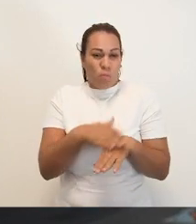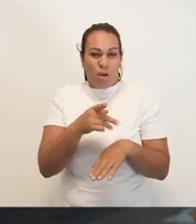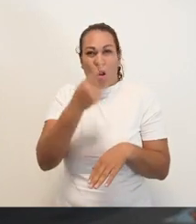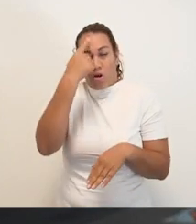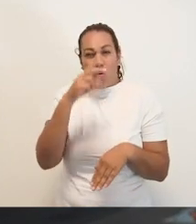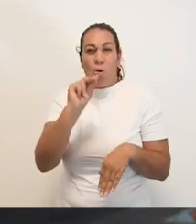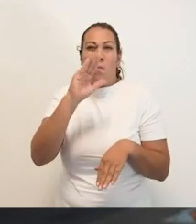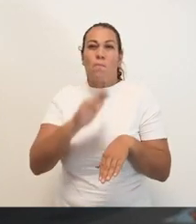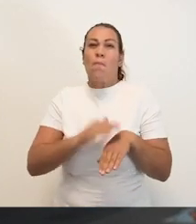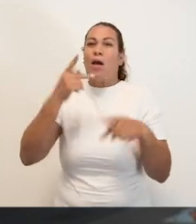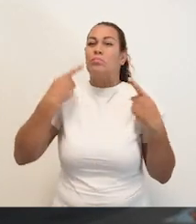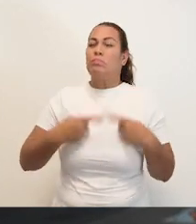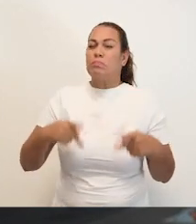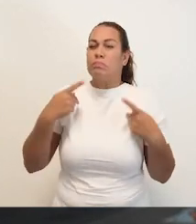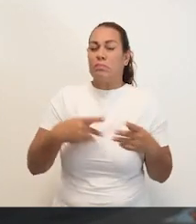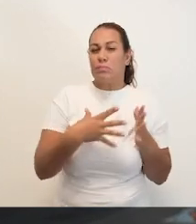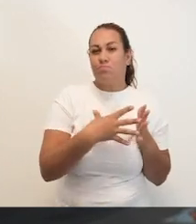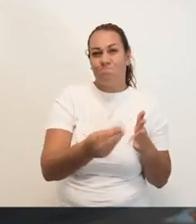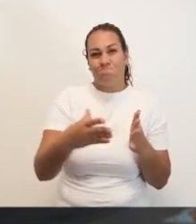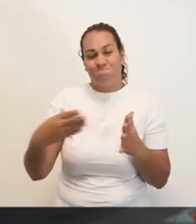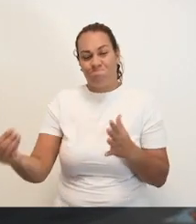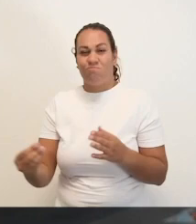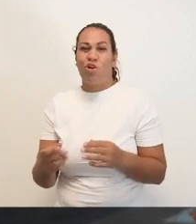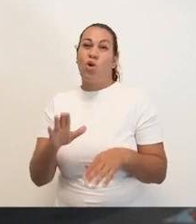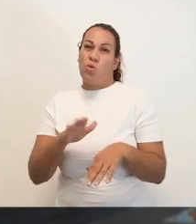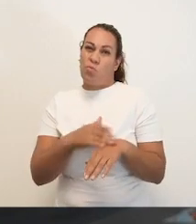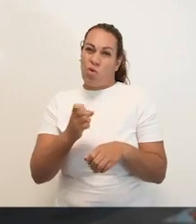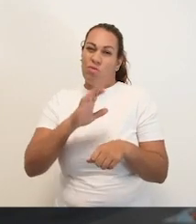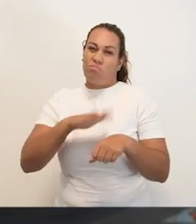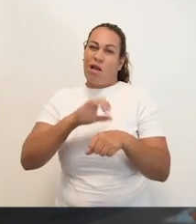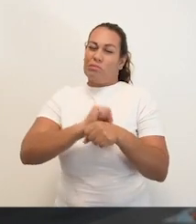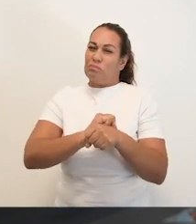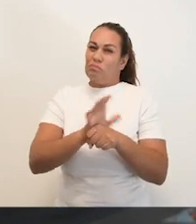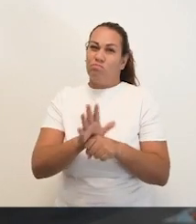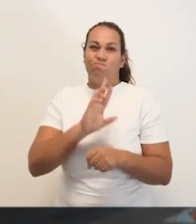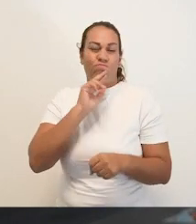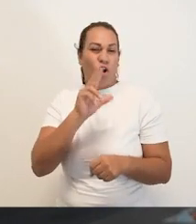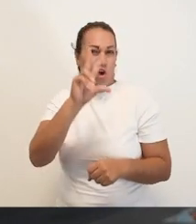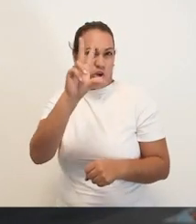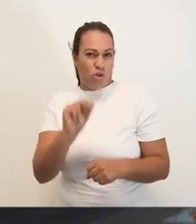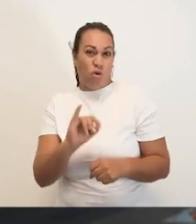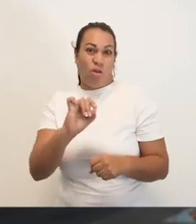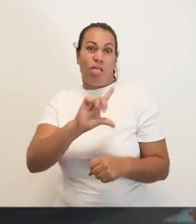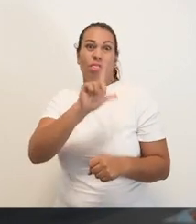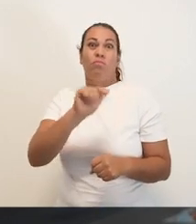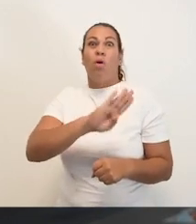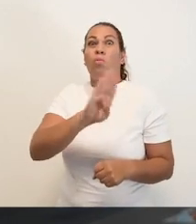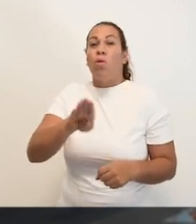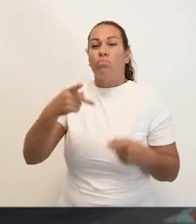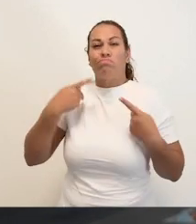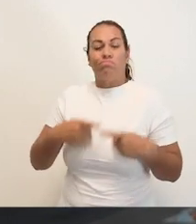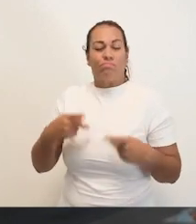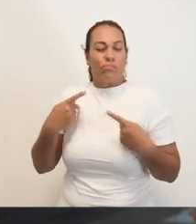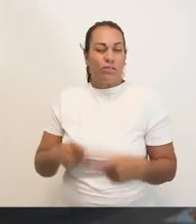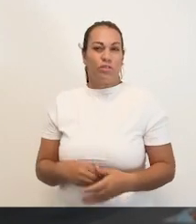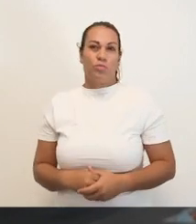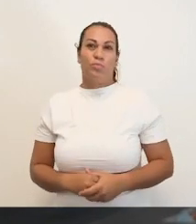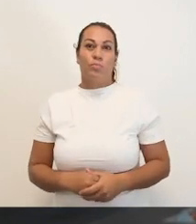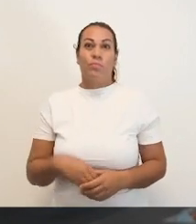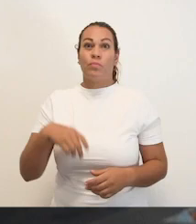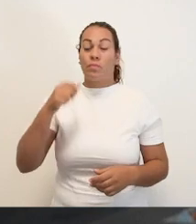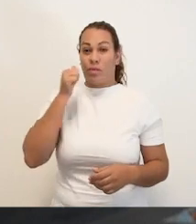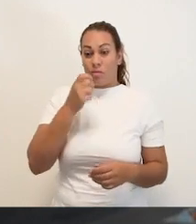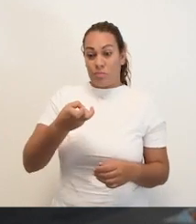Hacerlo evitará que se registren aglomeraciones y, por consecuencia, evitar más contagios y muertes de COVID-19.